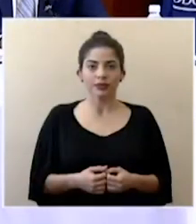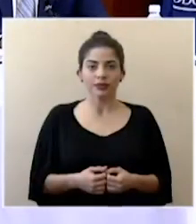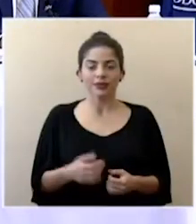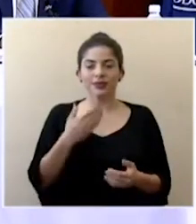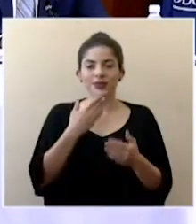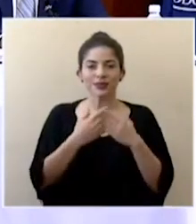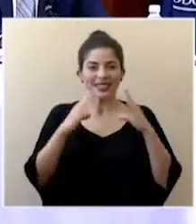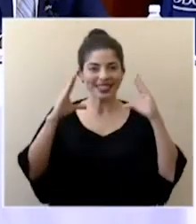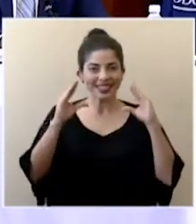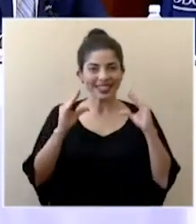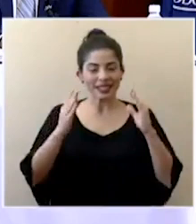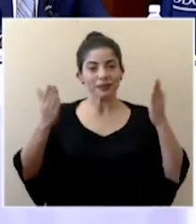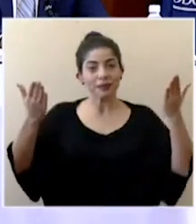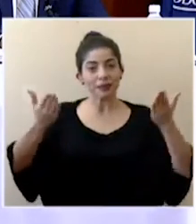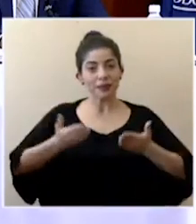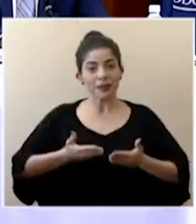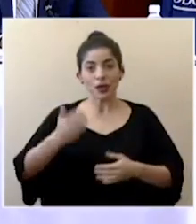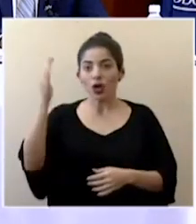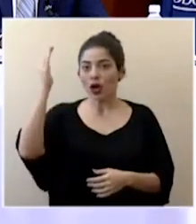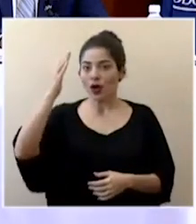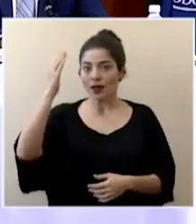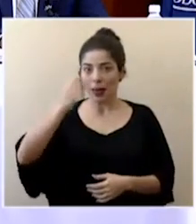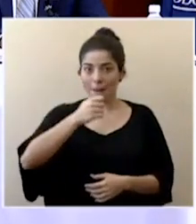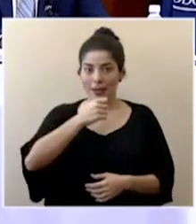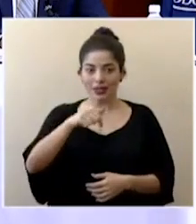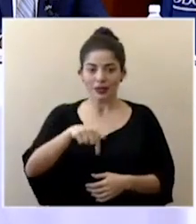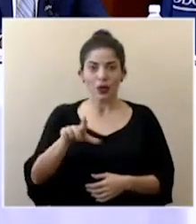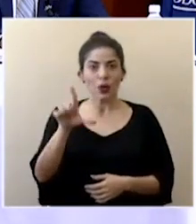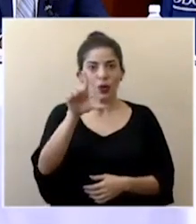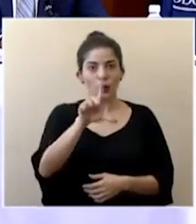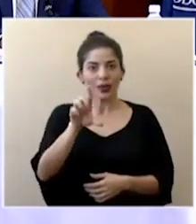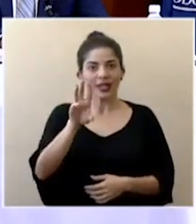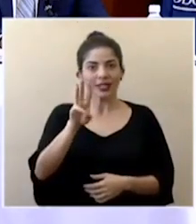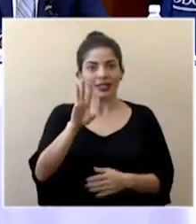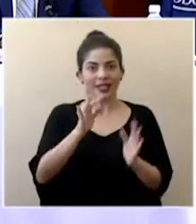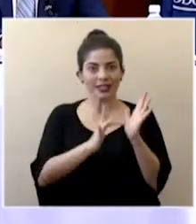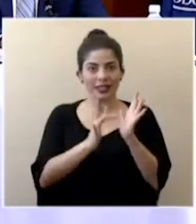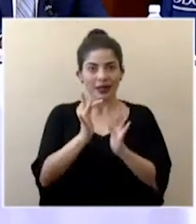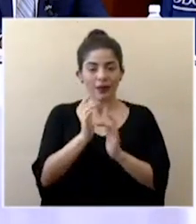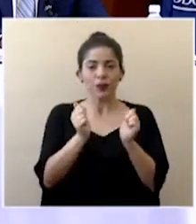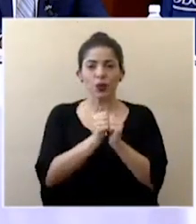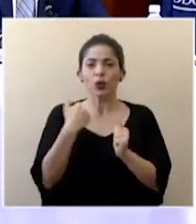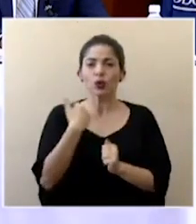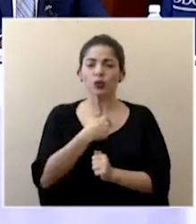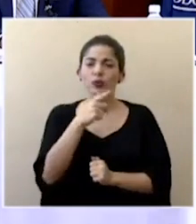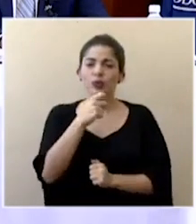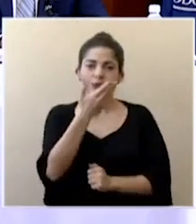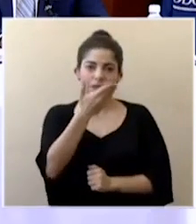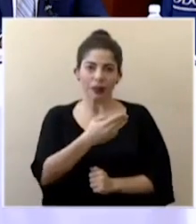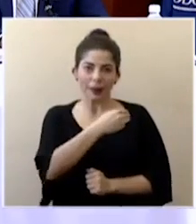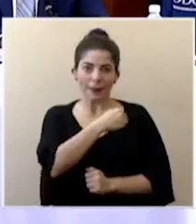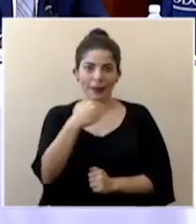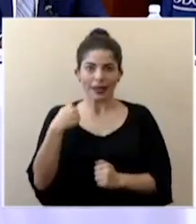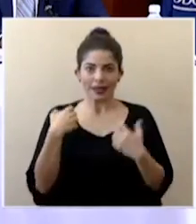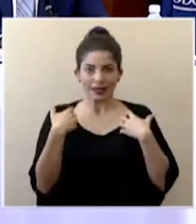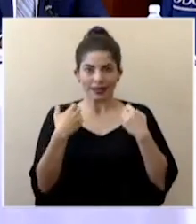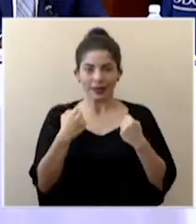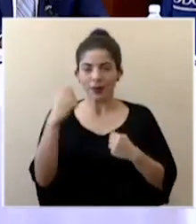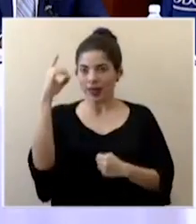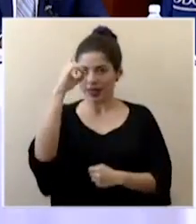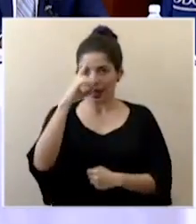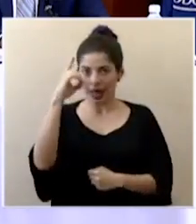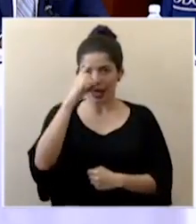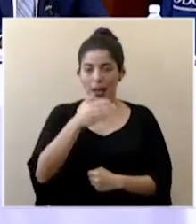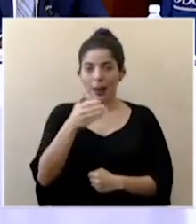Buenas tardes y bienvenidos a esta conferencia de prensa de hoy lunes 6 de abril. Nos acompañan el ministro de salud, doctor Daniel Salas,